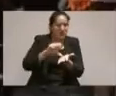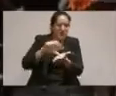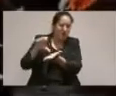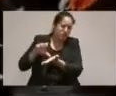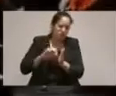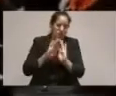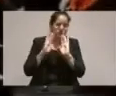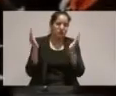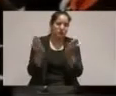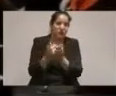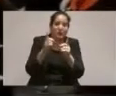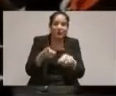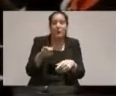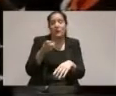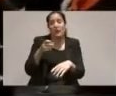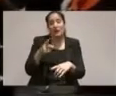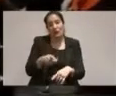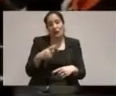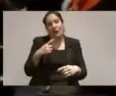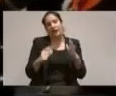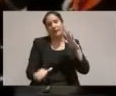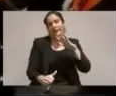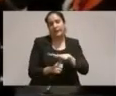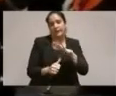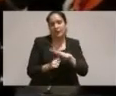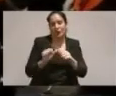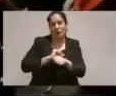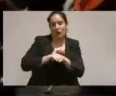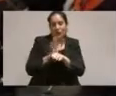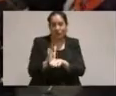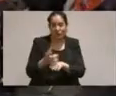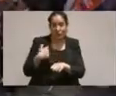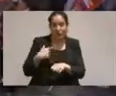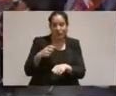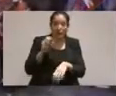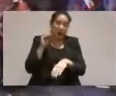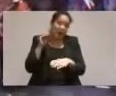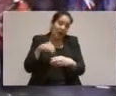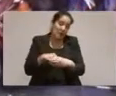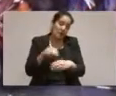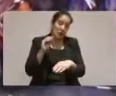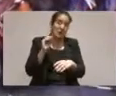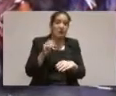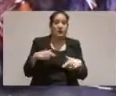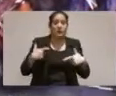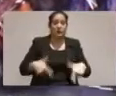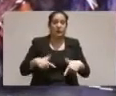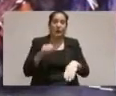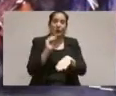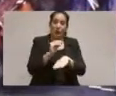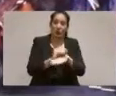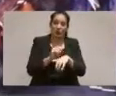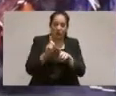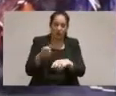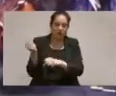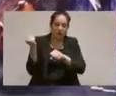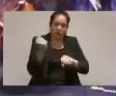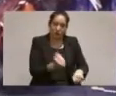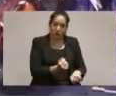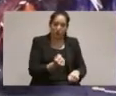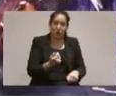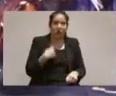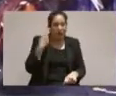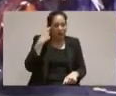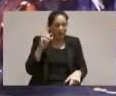director artístico del Sodre y de la Camerata Juvenil del Ministerio de Educación y Cultura. Fue uno de los fundadores del Fondo Nacional de la